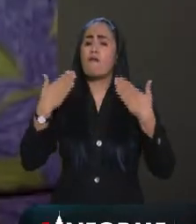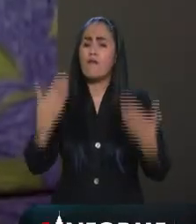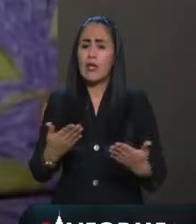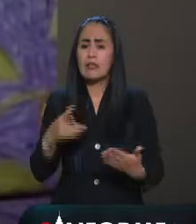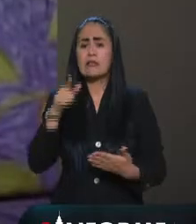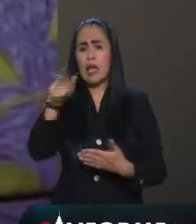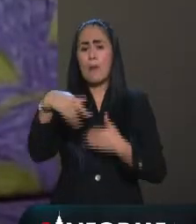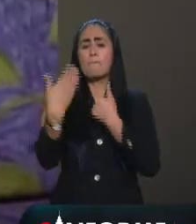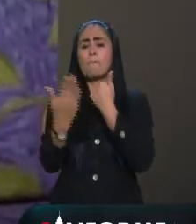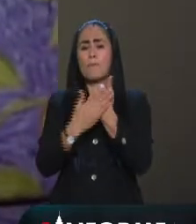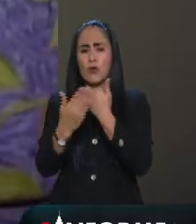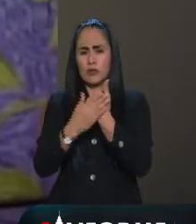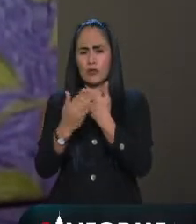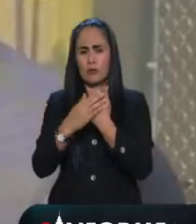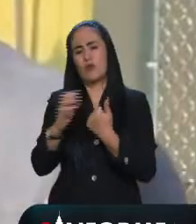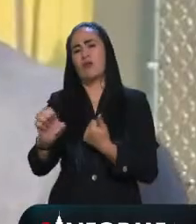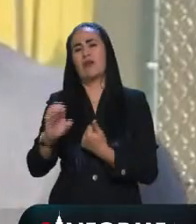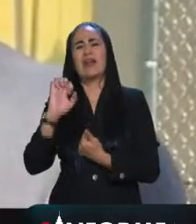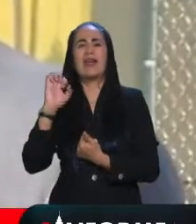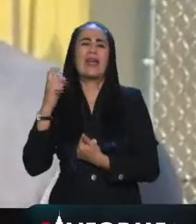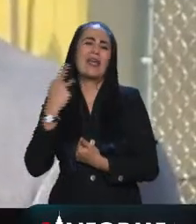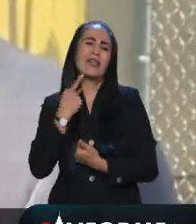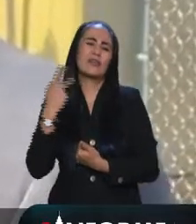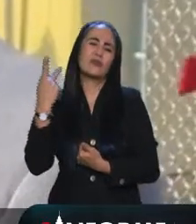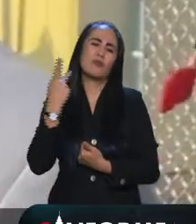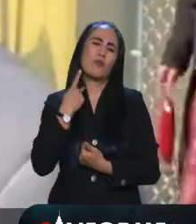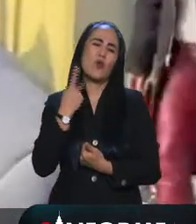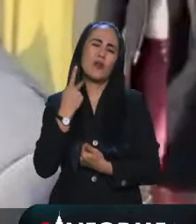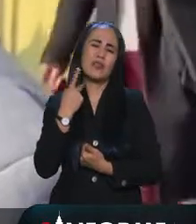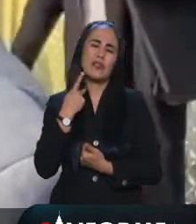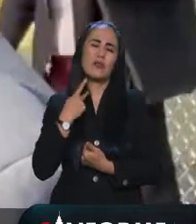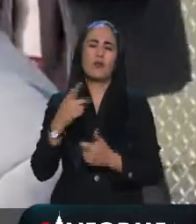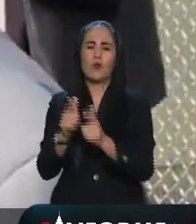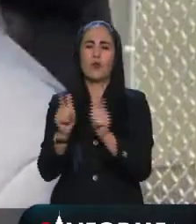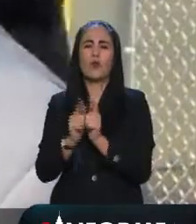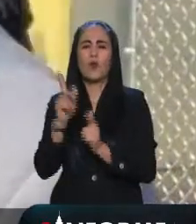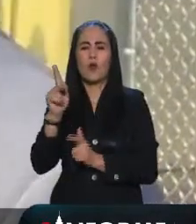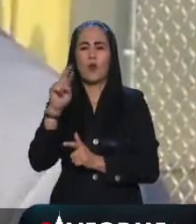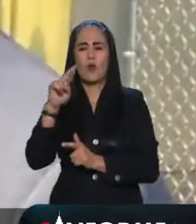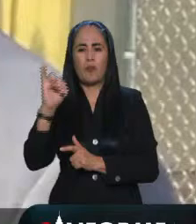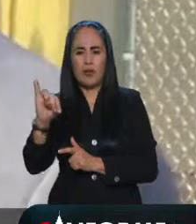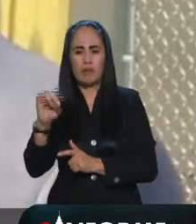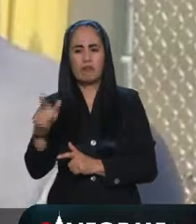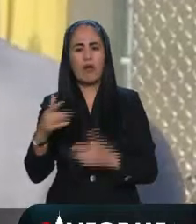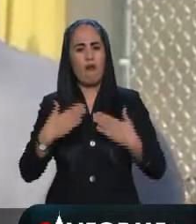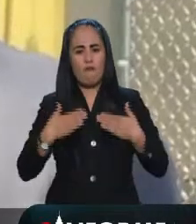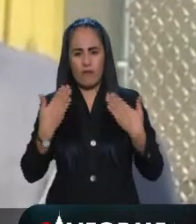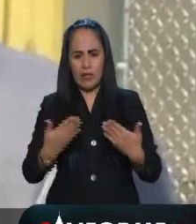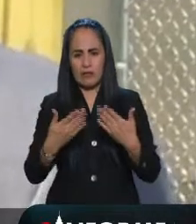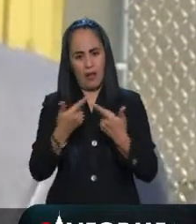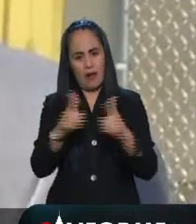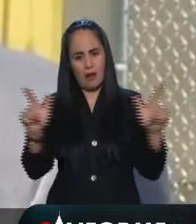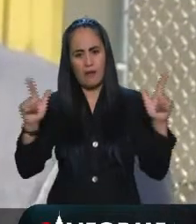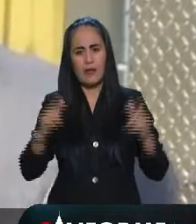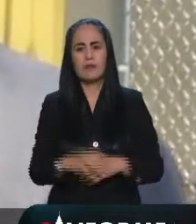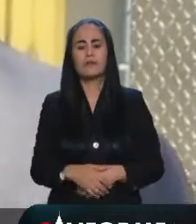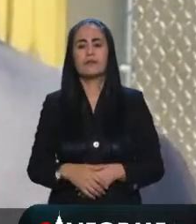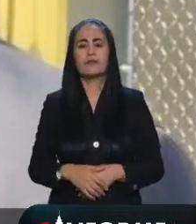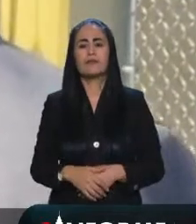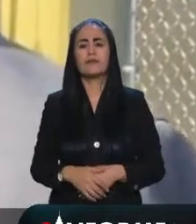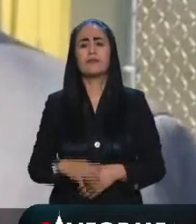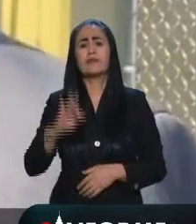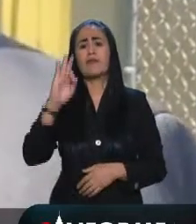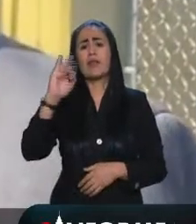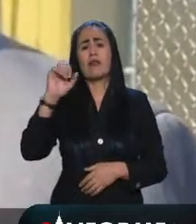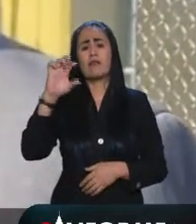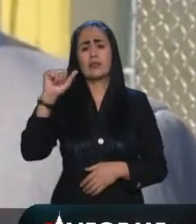libertad del ex político priista en cerca de ocho años no ha podido la fiscalía acreditar un